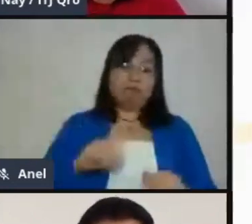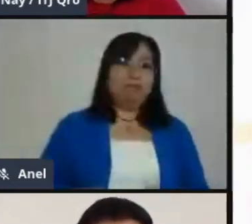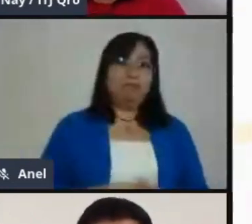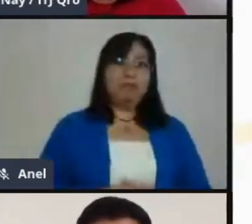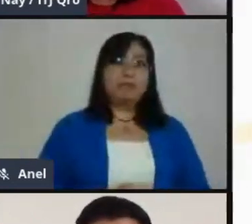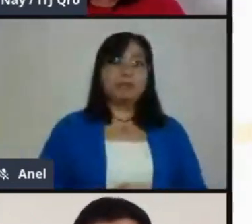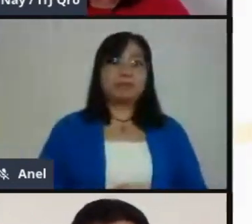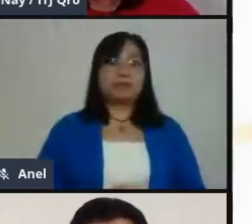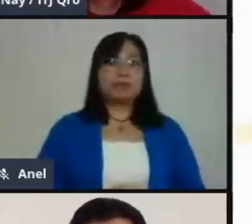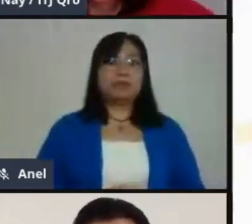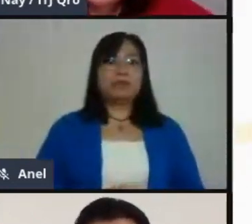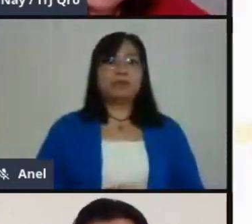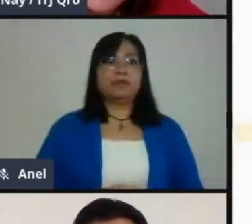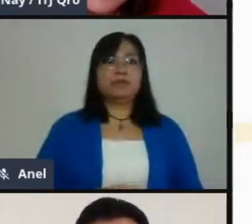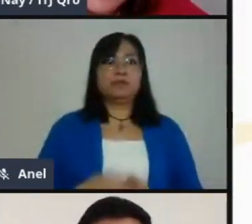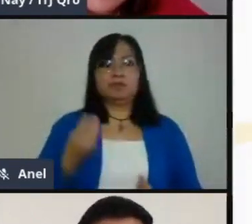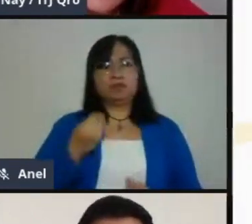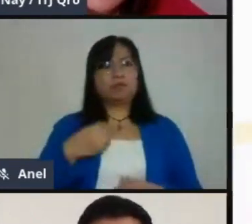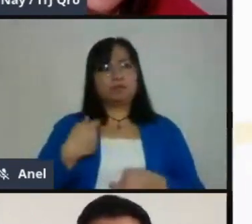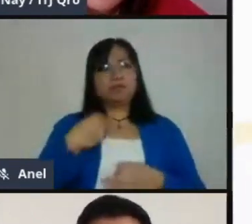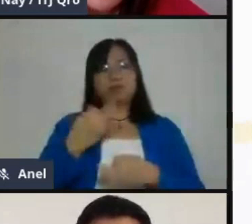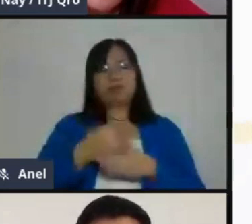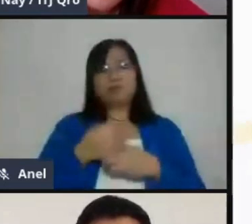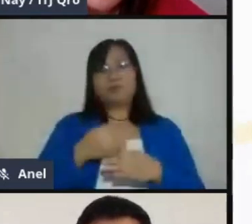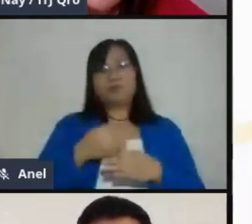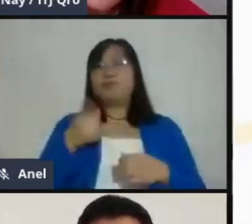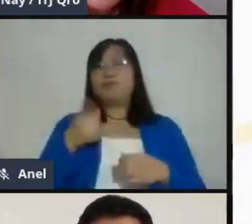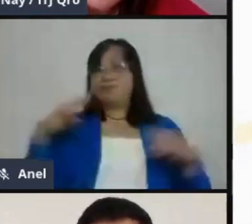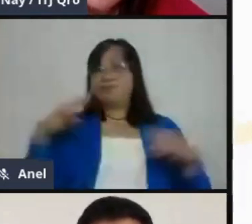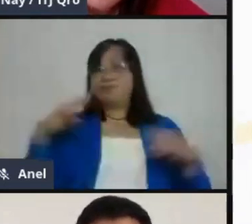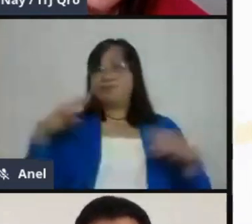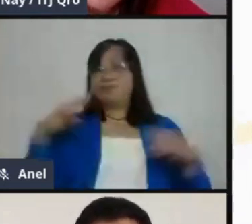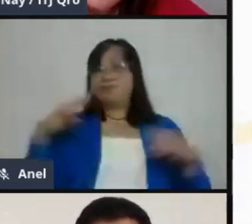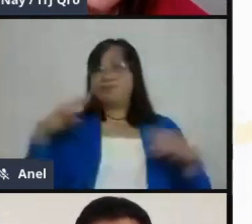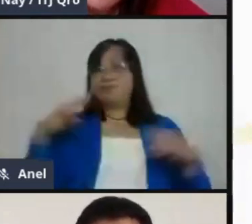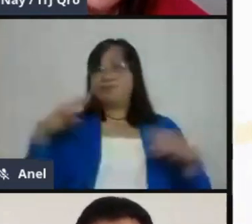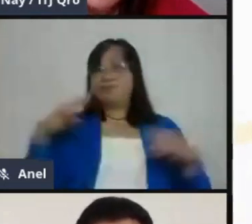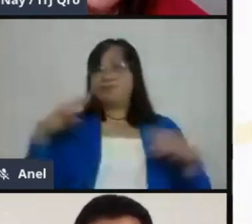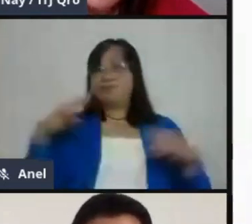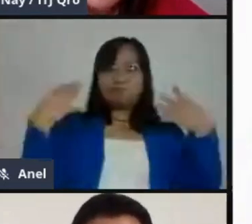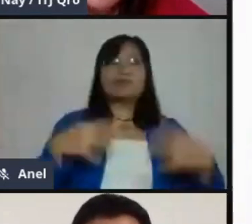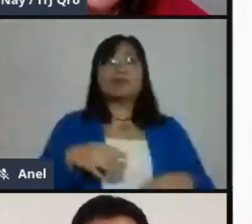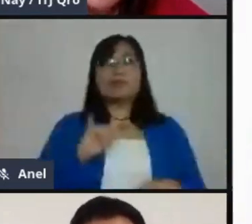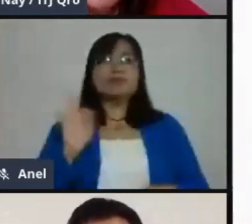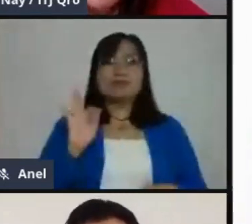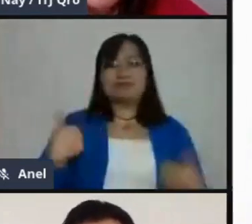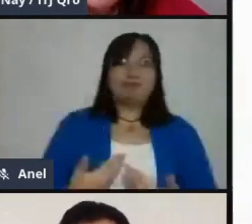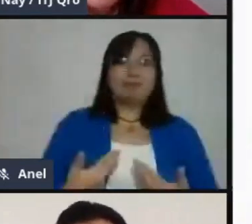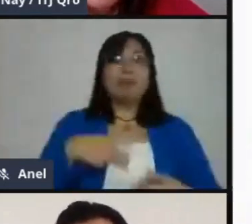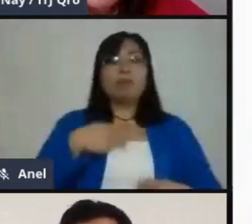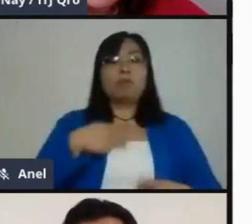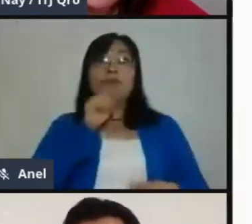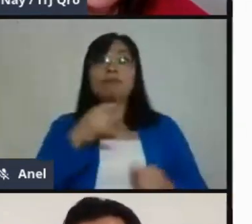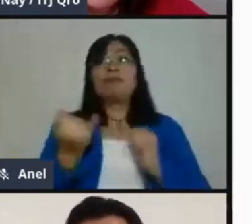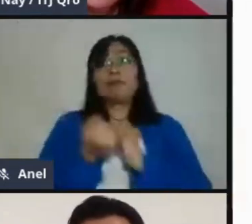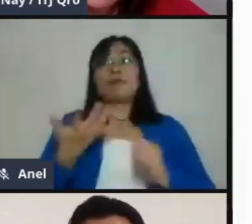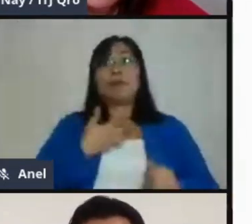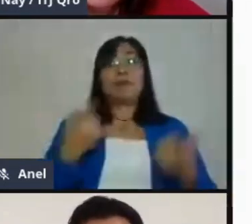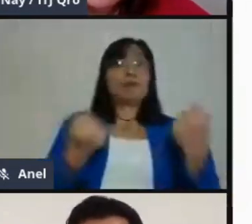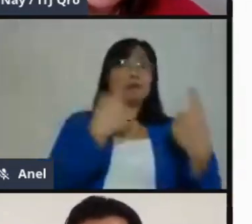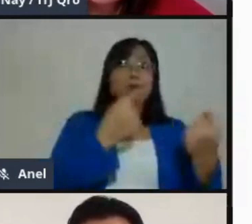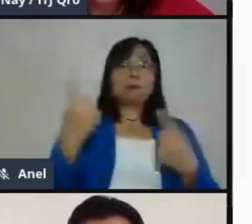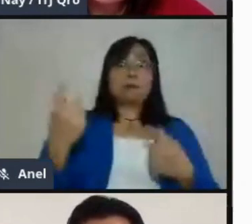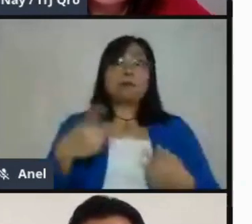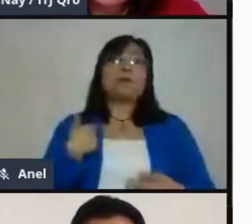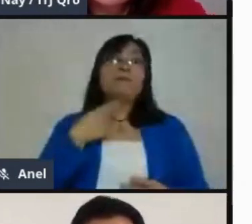que muchos de los que nos están viendo, independientemente que tienen su rol de profesor, pues, no dejan de ser padres de familia. Bueno, el